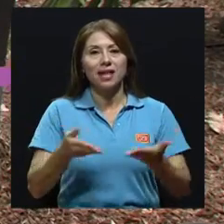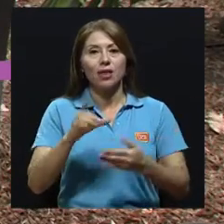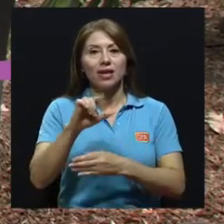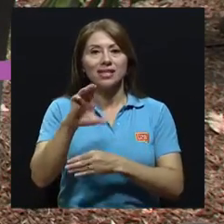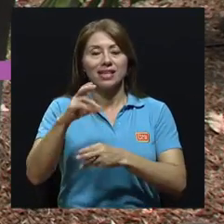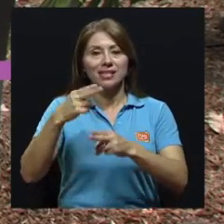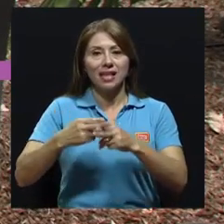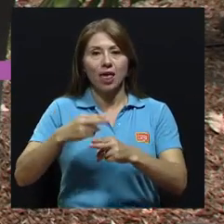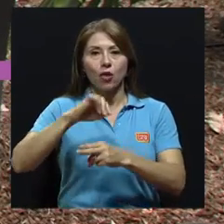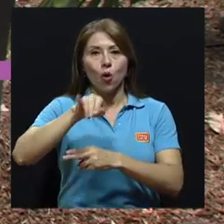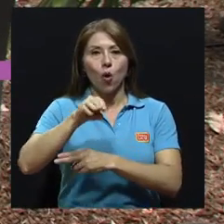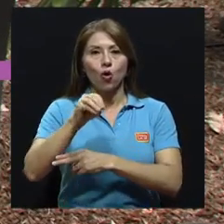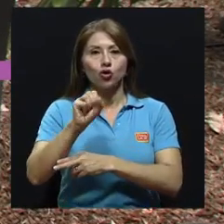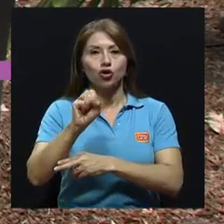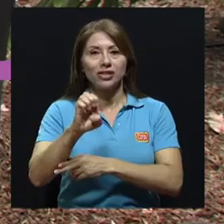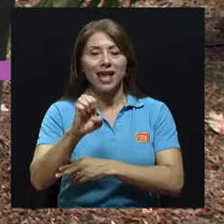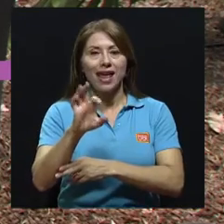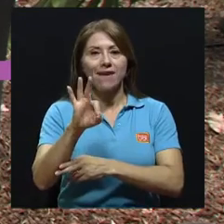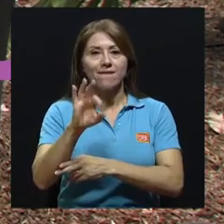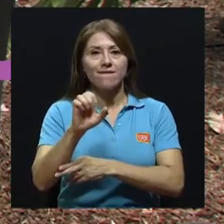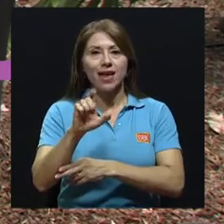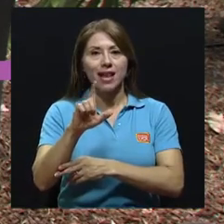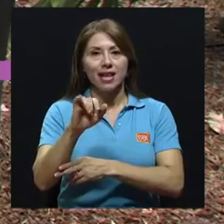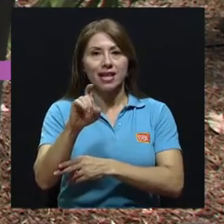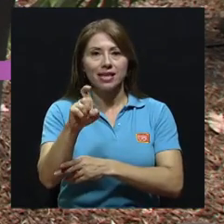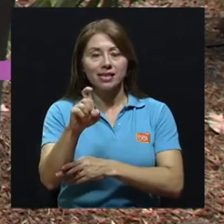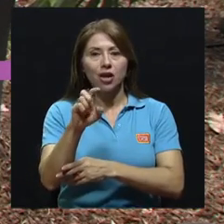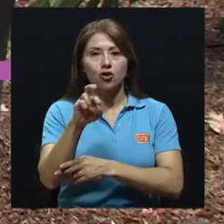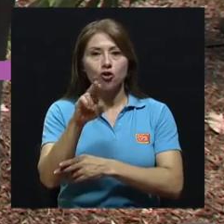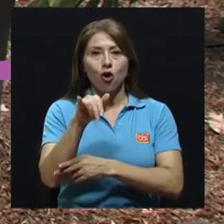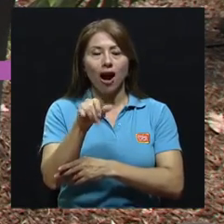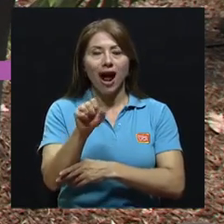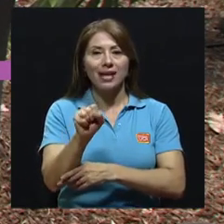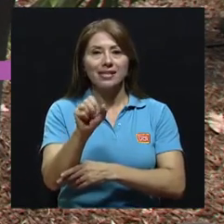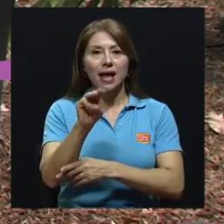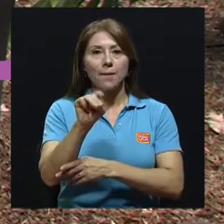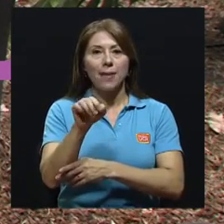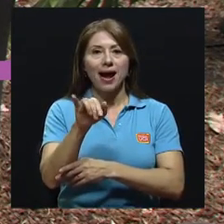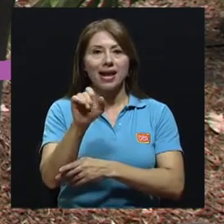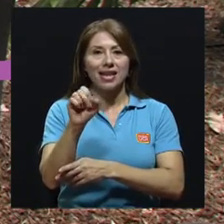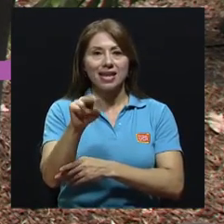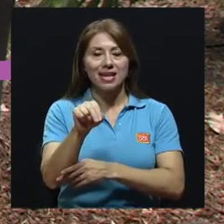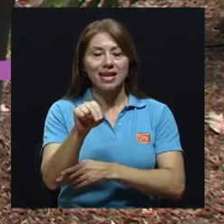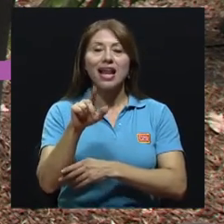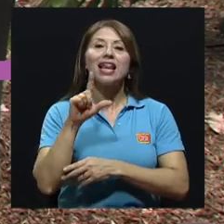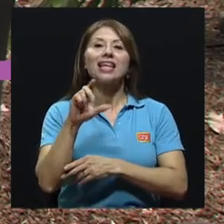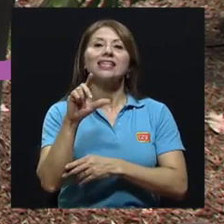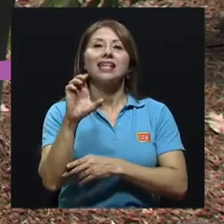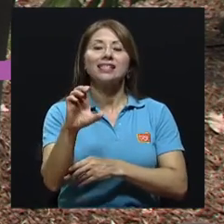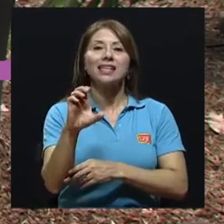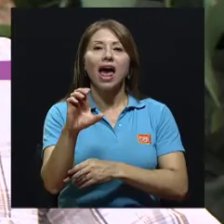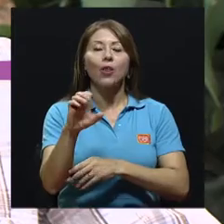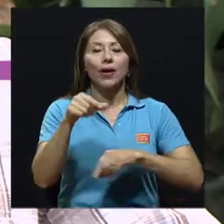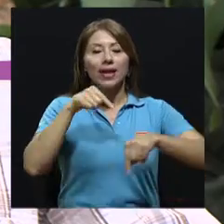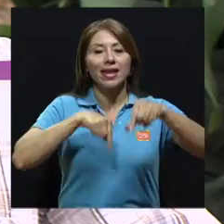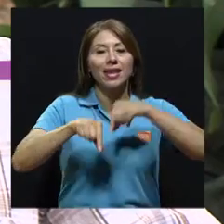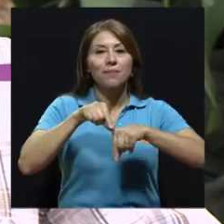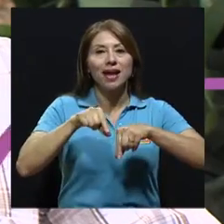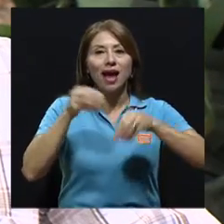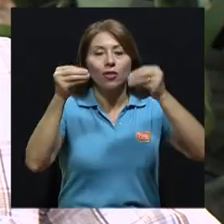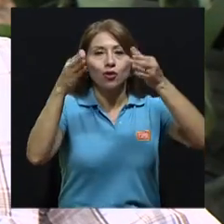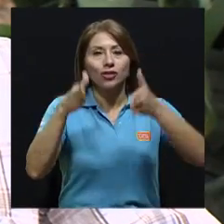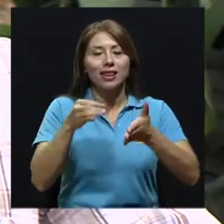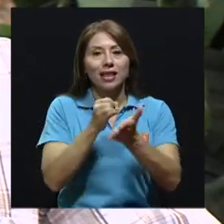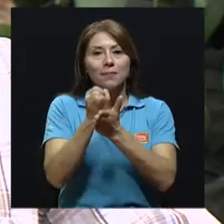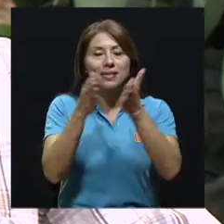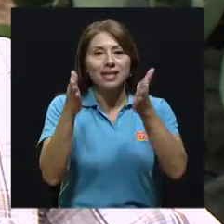presencia del licenciado José Félix Rojas Marín. Él es licenciado en química, docente e investigador. Y don José